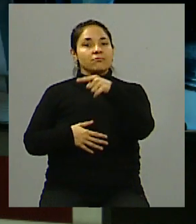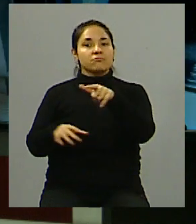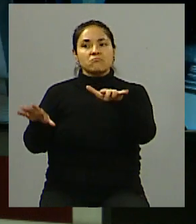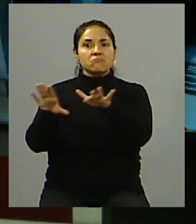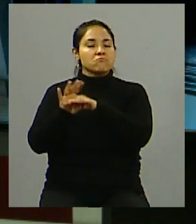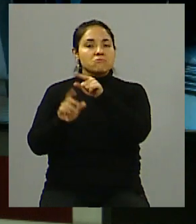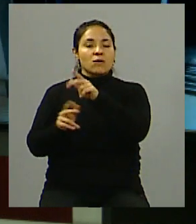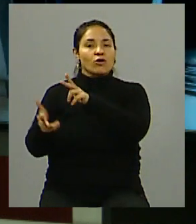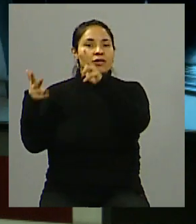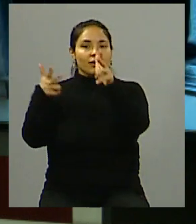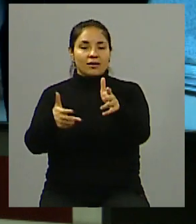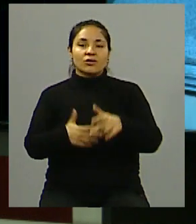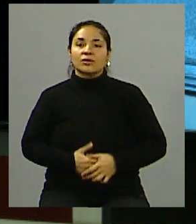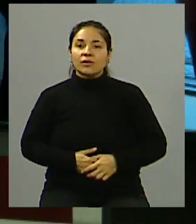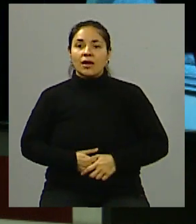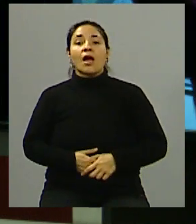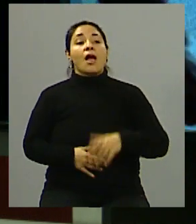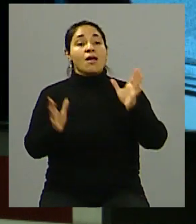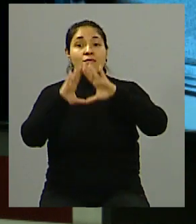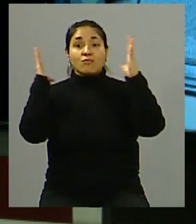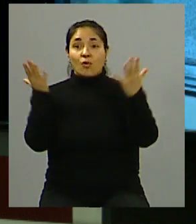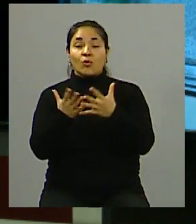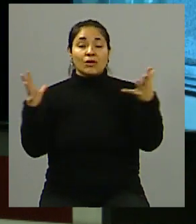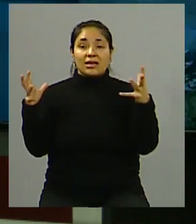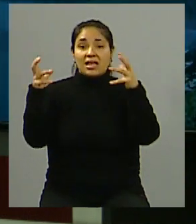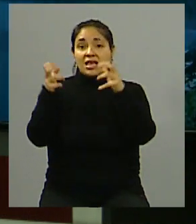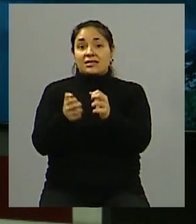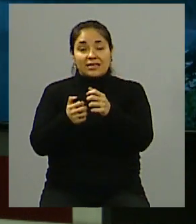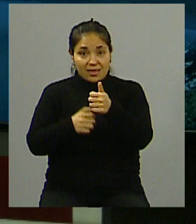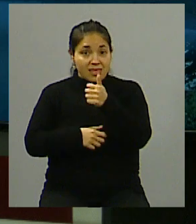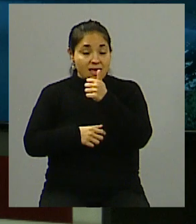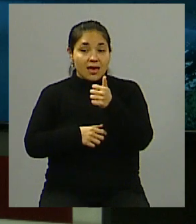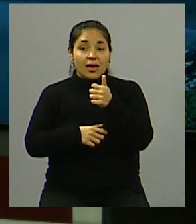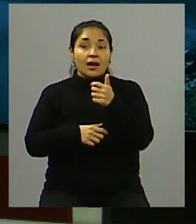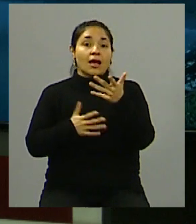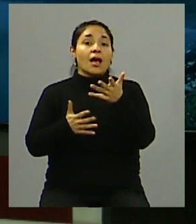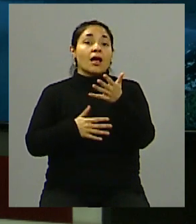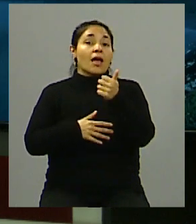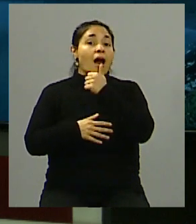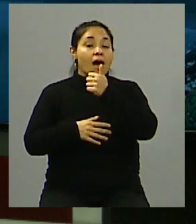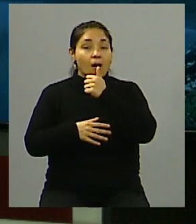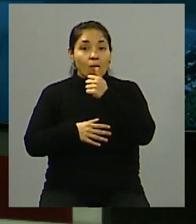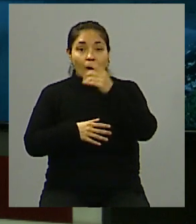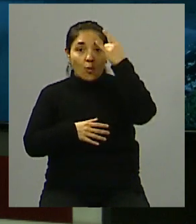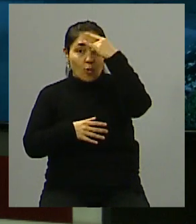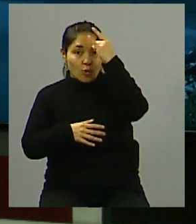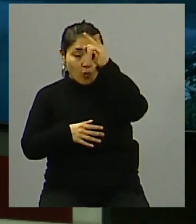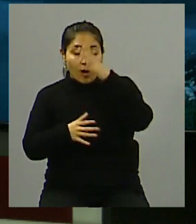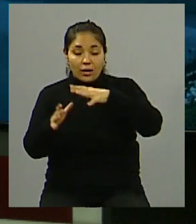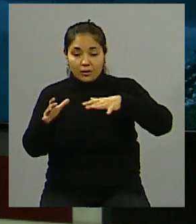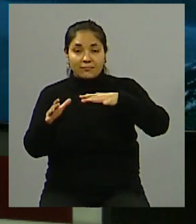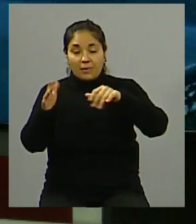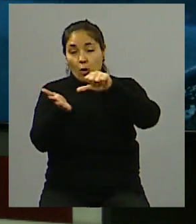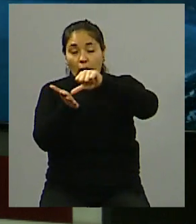que exponés porque lo decíamos, el mundo está hablando de la crisis hídrica ahí en Uruguay, de lo que está sucediendo en Montevideo y en el área